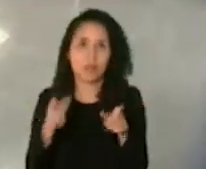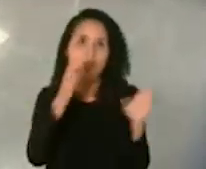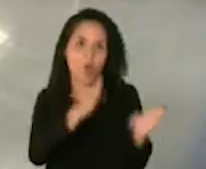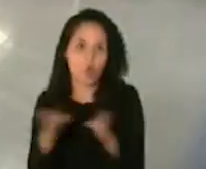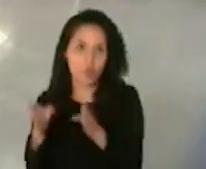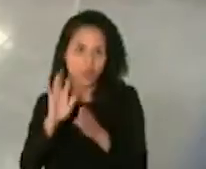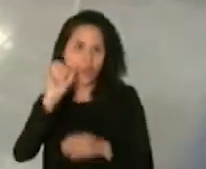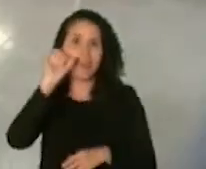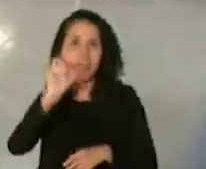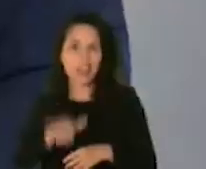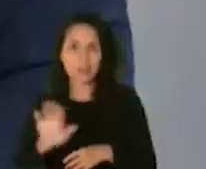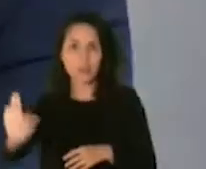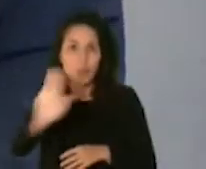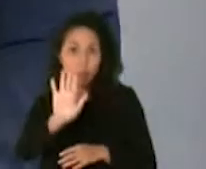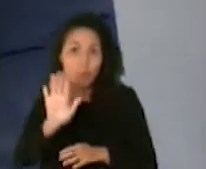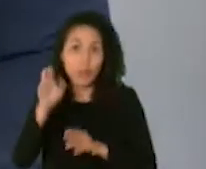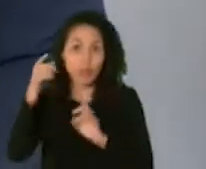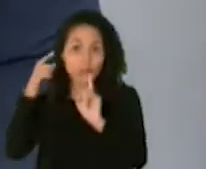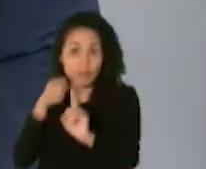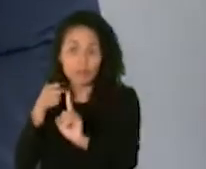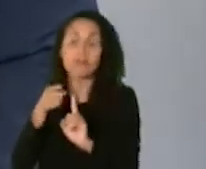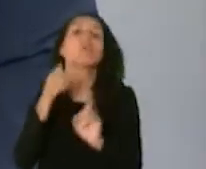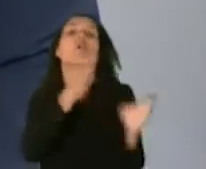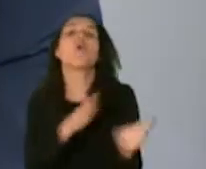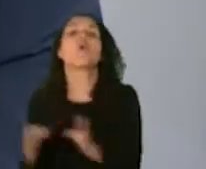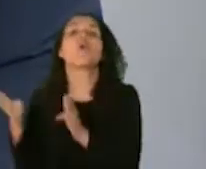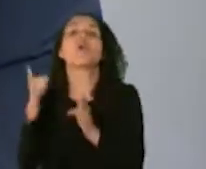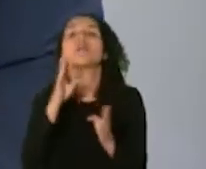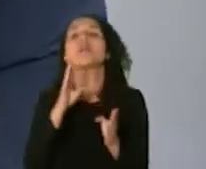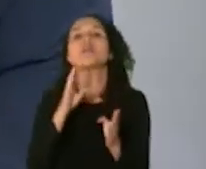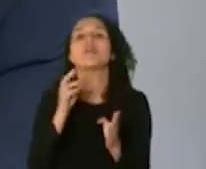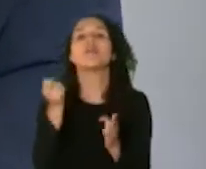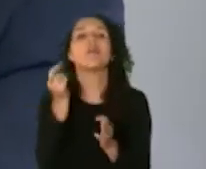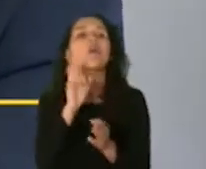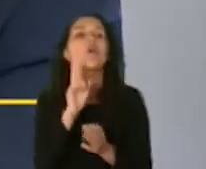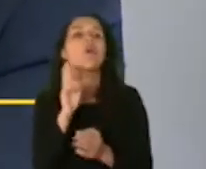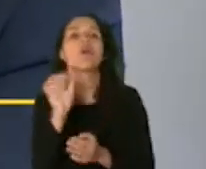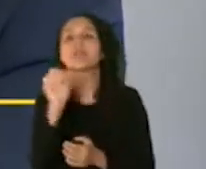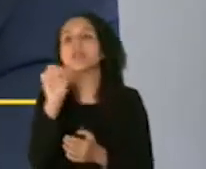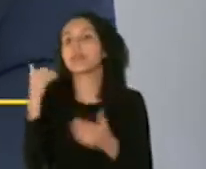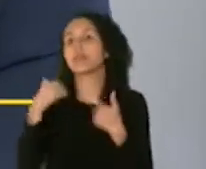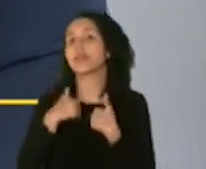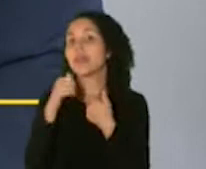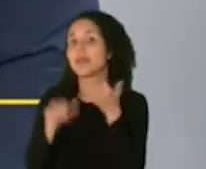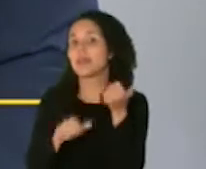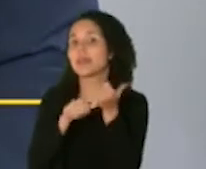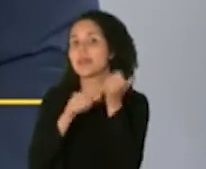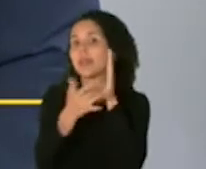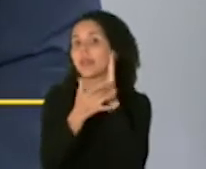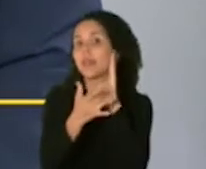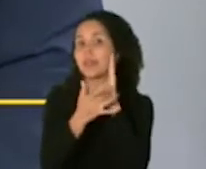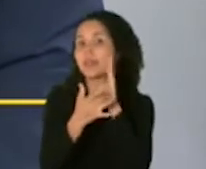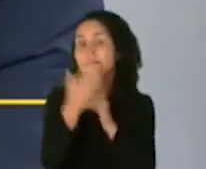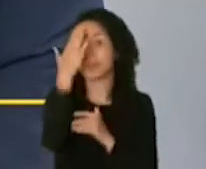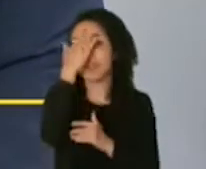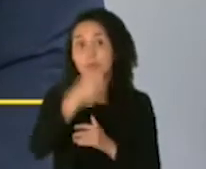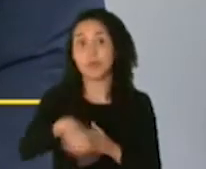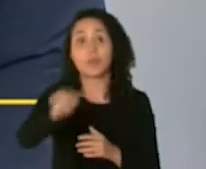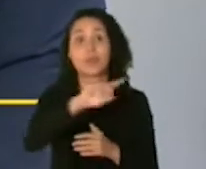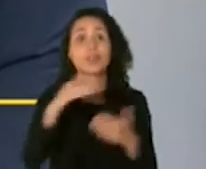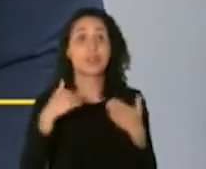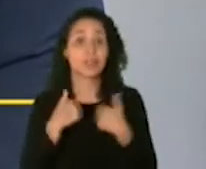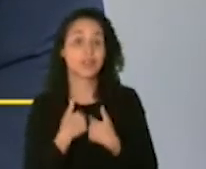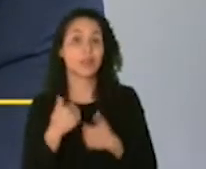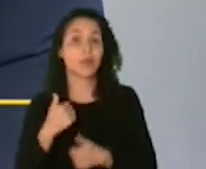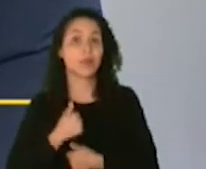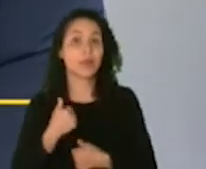básicamente la función de ustedes, orden, organización, o también tienen una función de asistencia técnica, porque también sabemos que ustedes también tienen